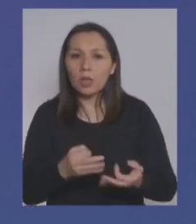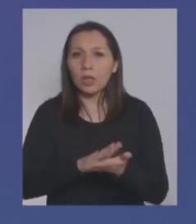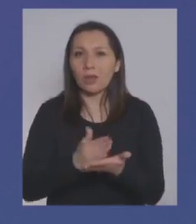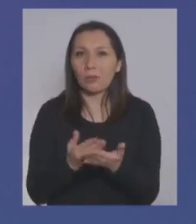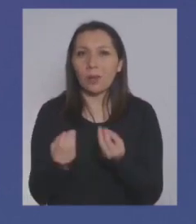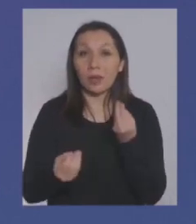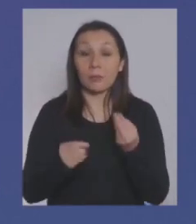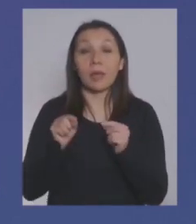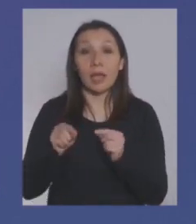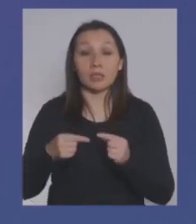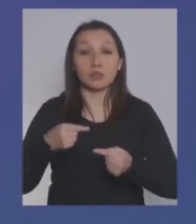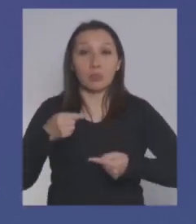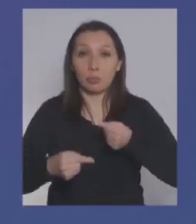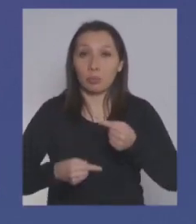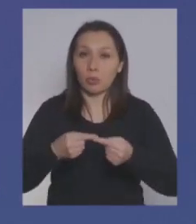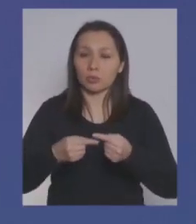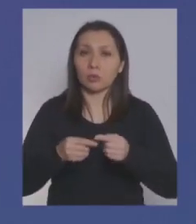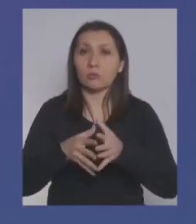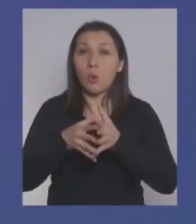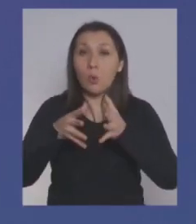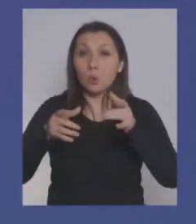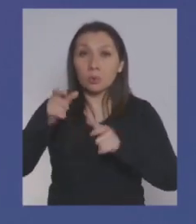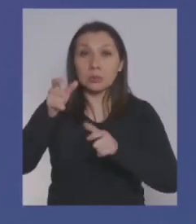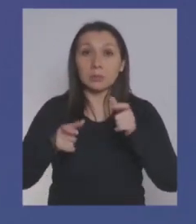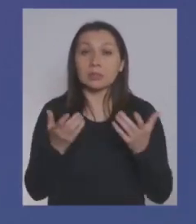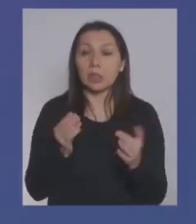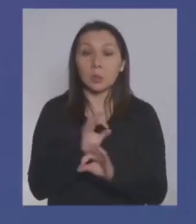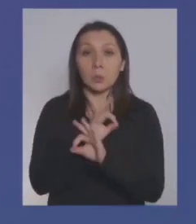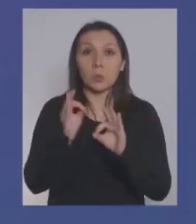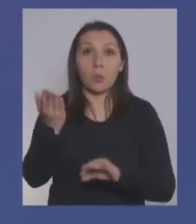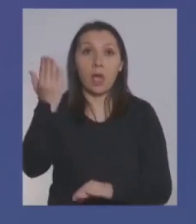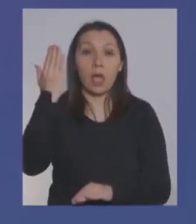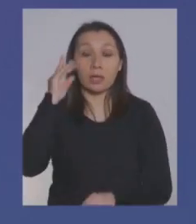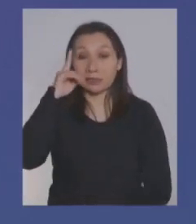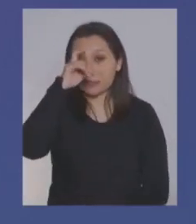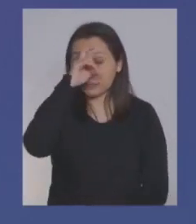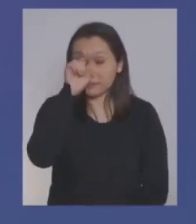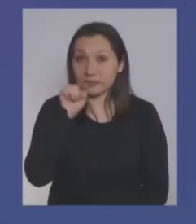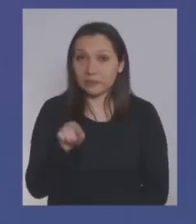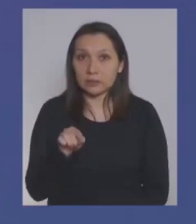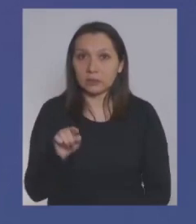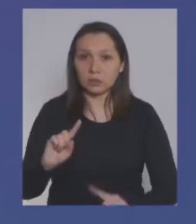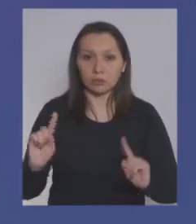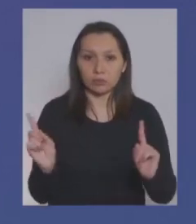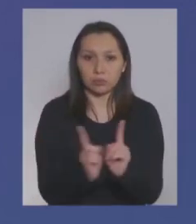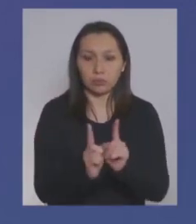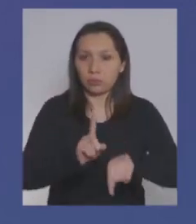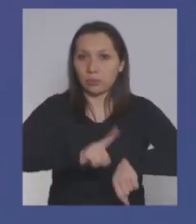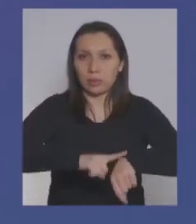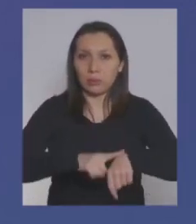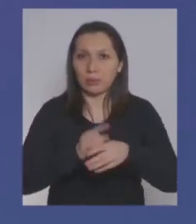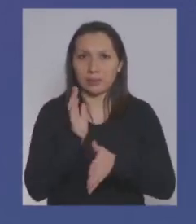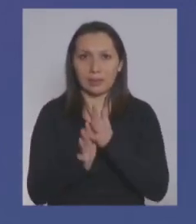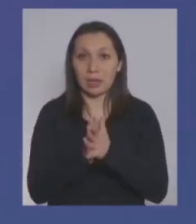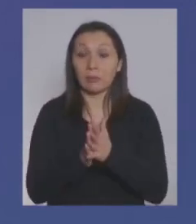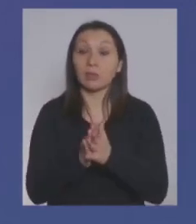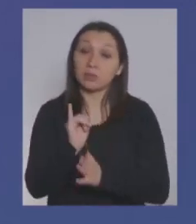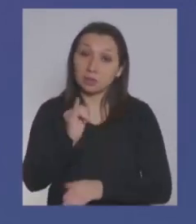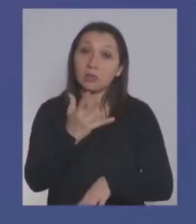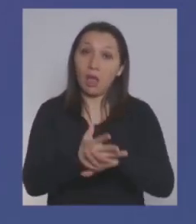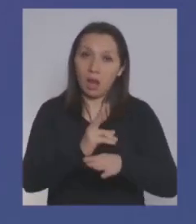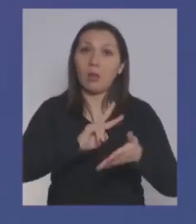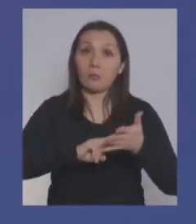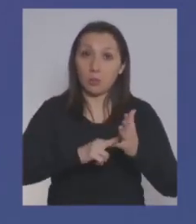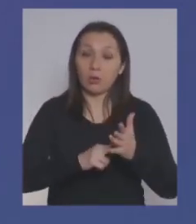este ha sido un proceso masivo, inédito, difícil, en un corto plazo, donde ha habido problemas.